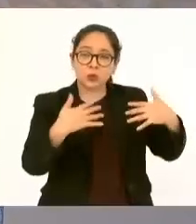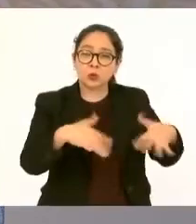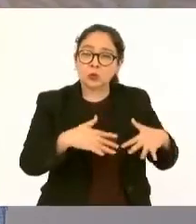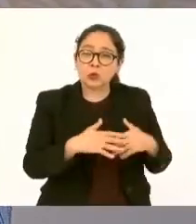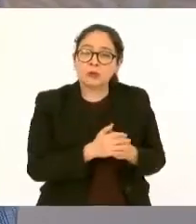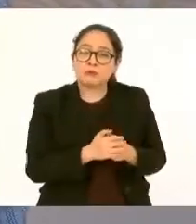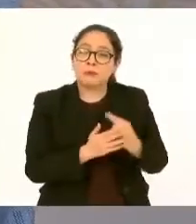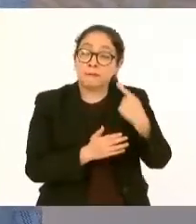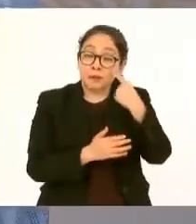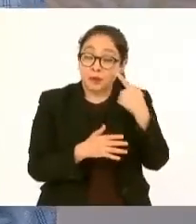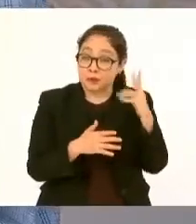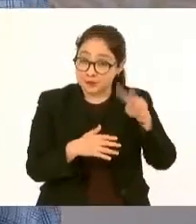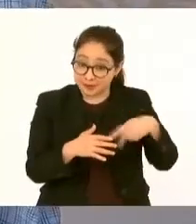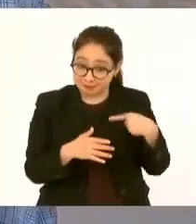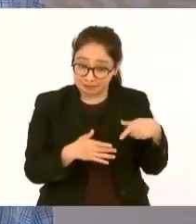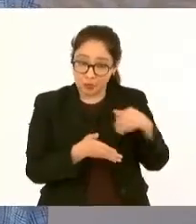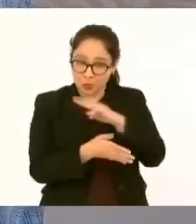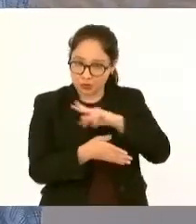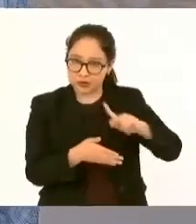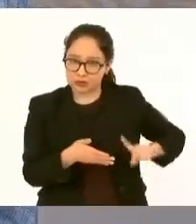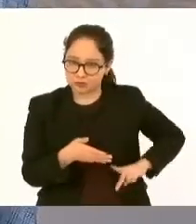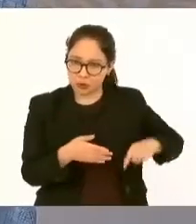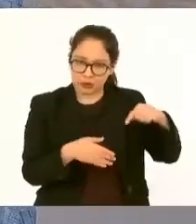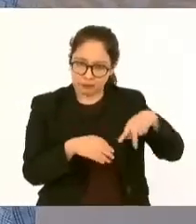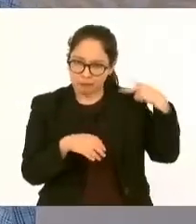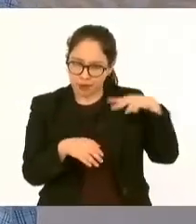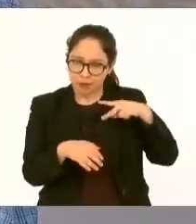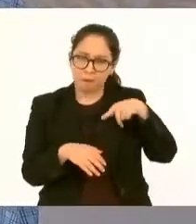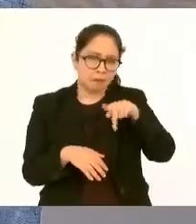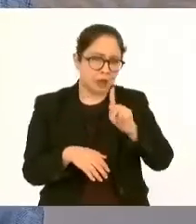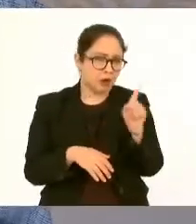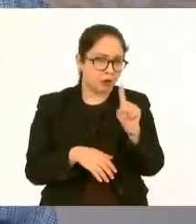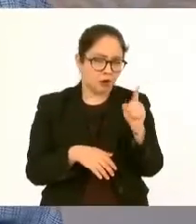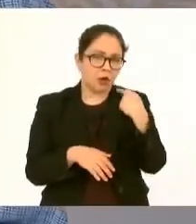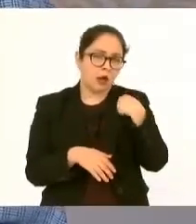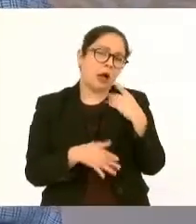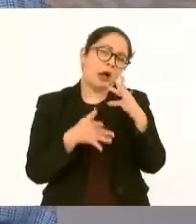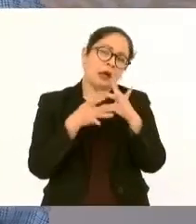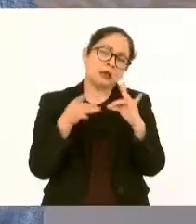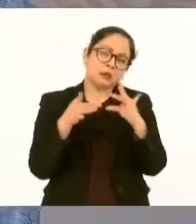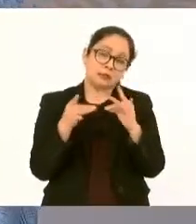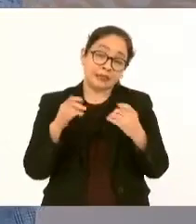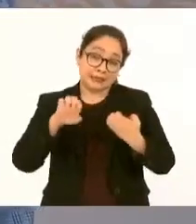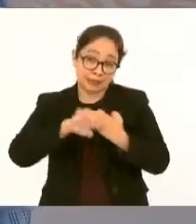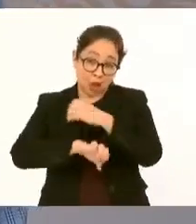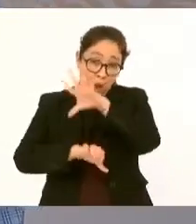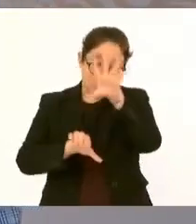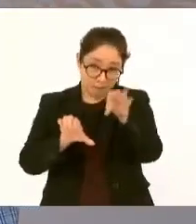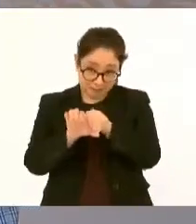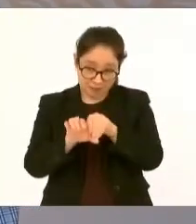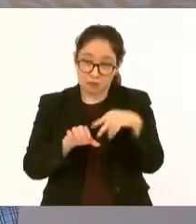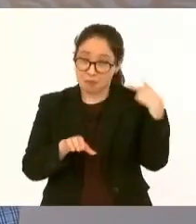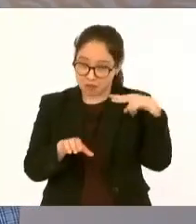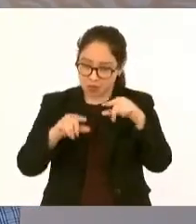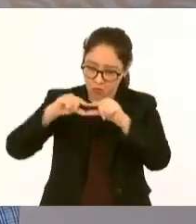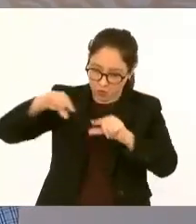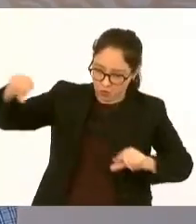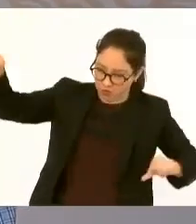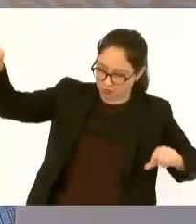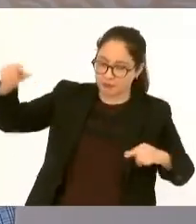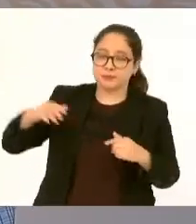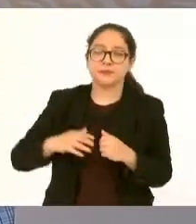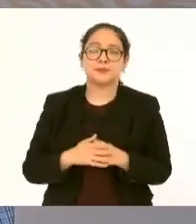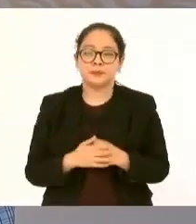esto es en el municipio, pero voy a dar el informe del estado, en